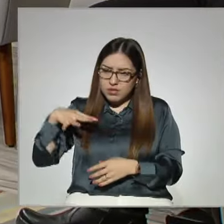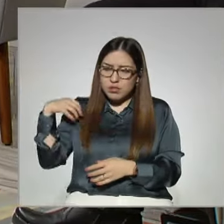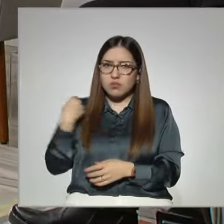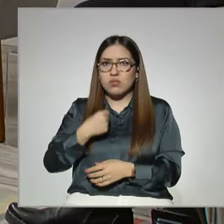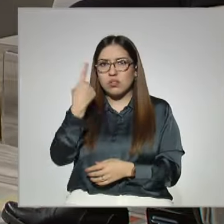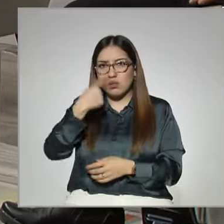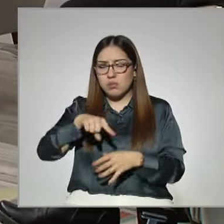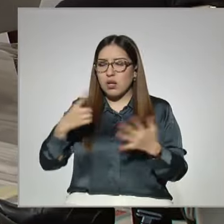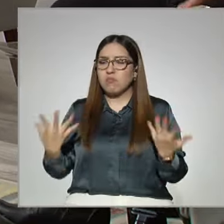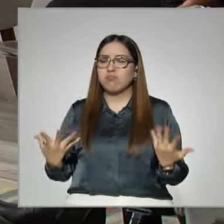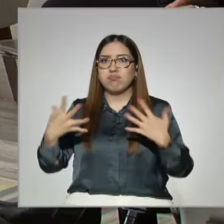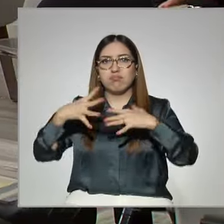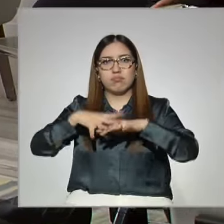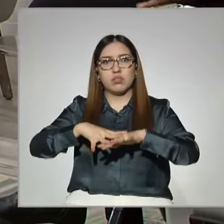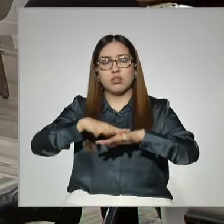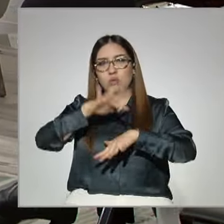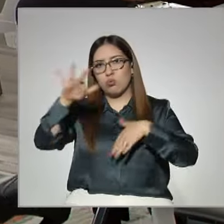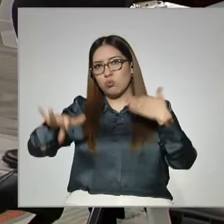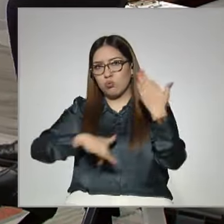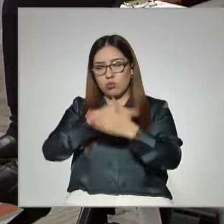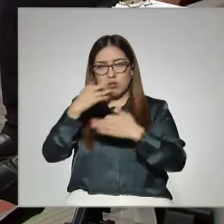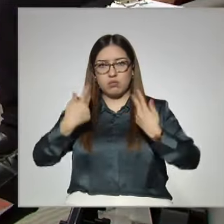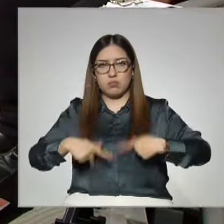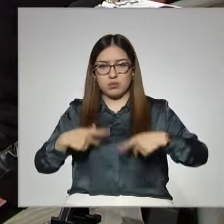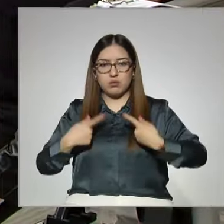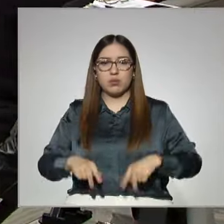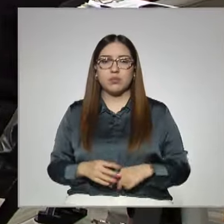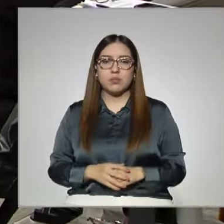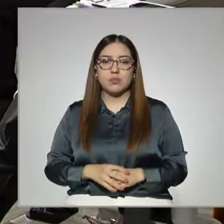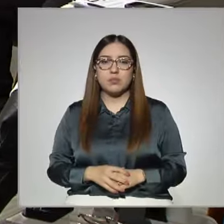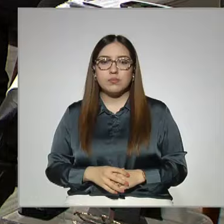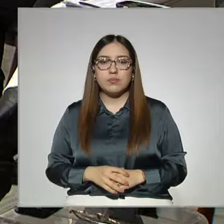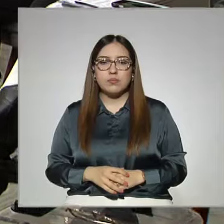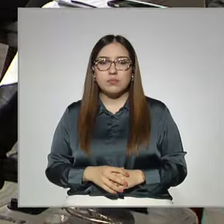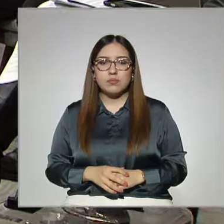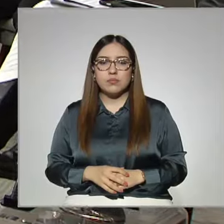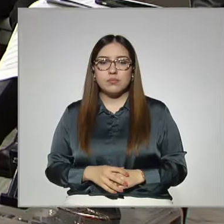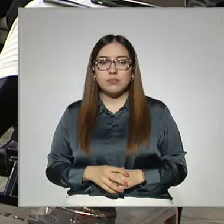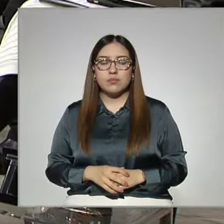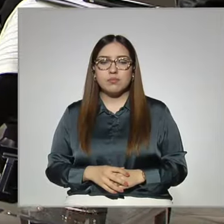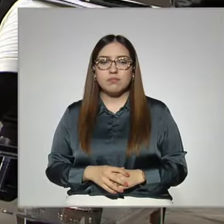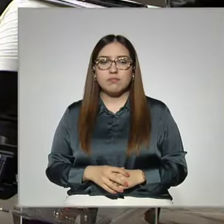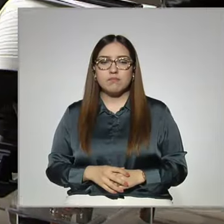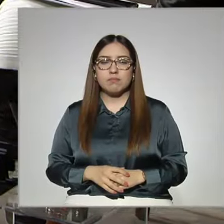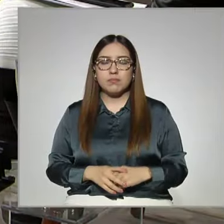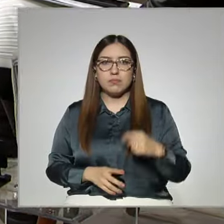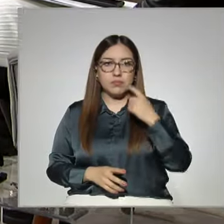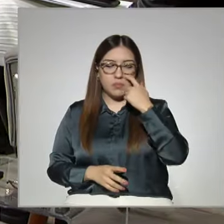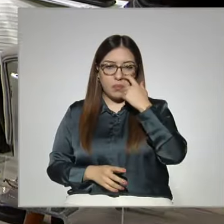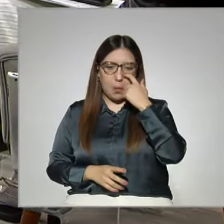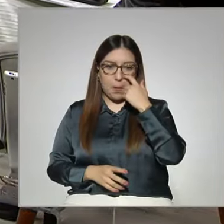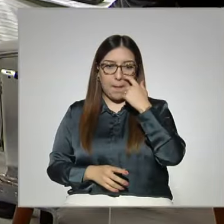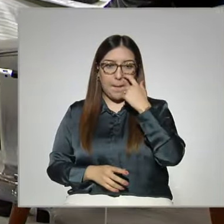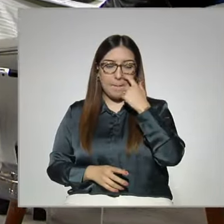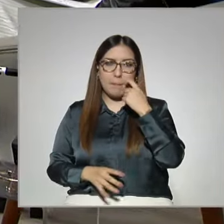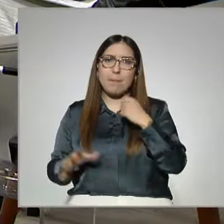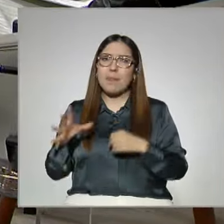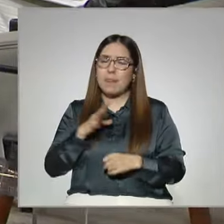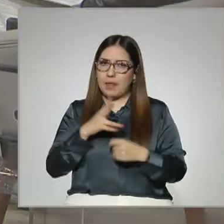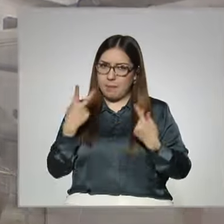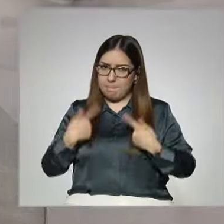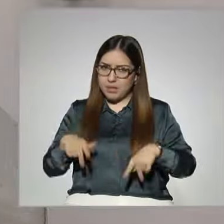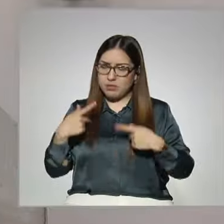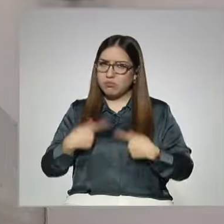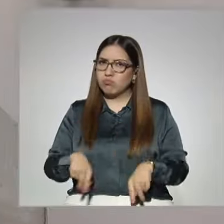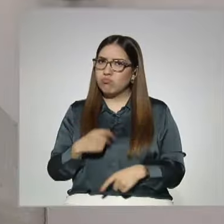al más amplio espectro de población, ¿no? Ahora puede haber personas que piensen que,